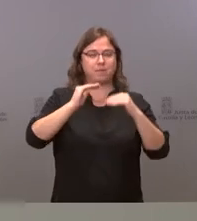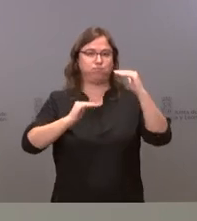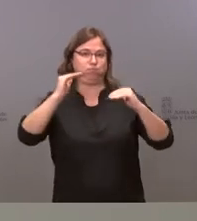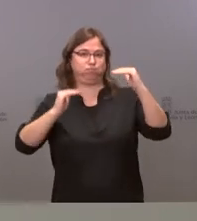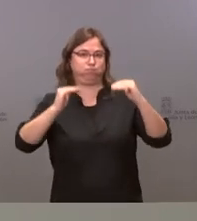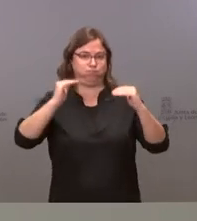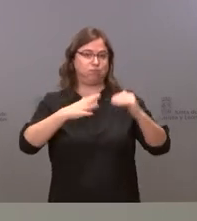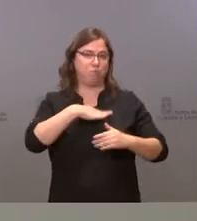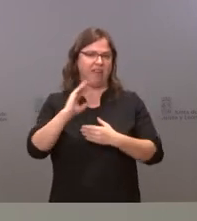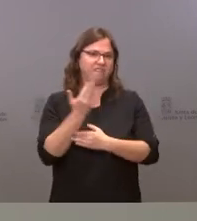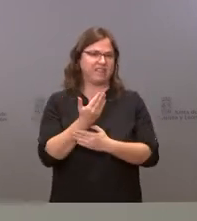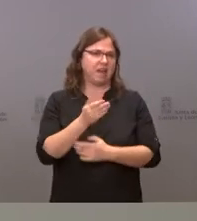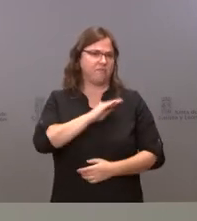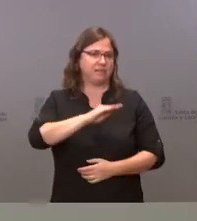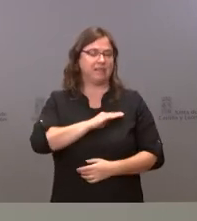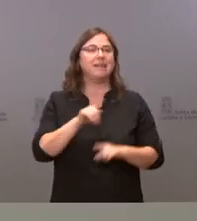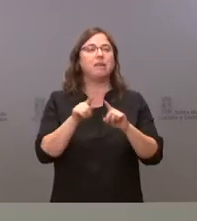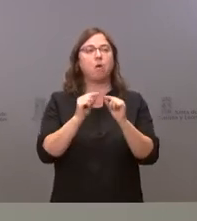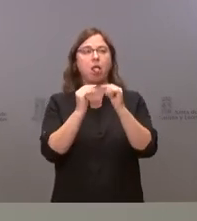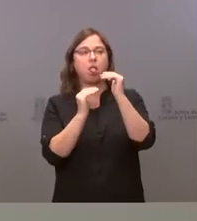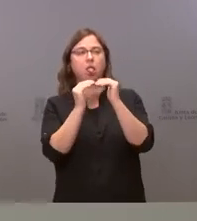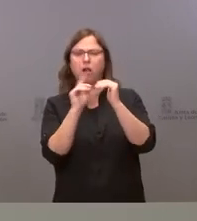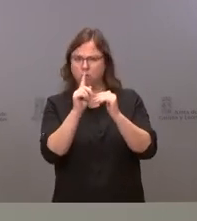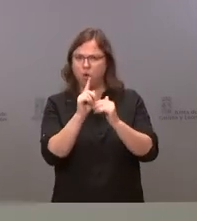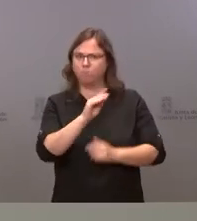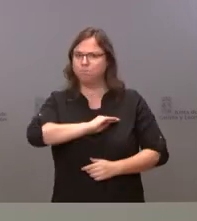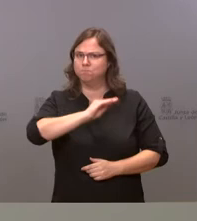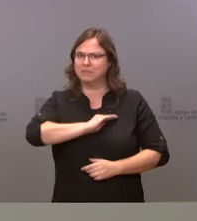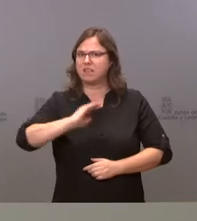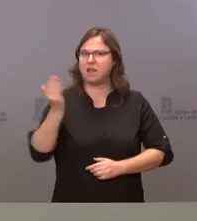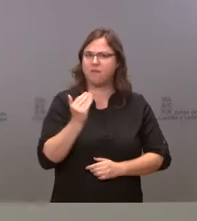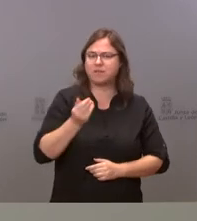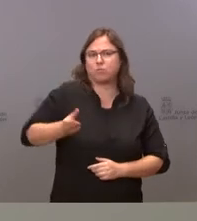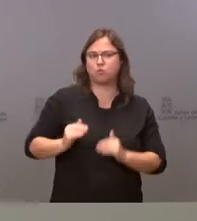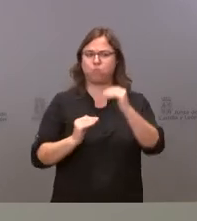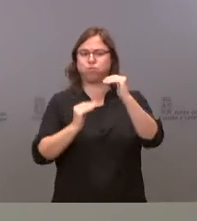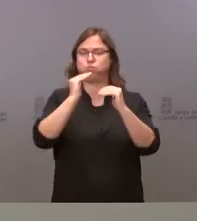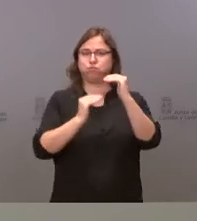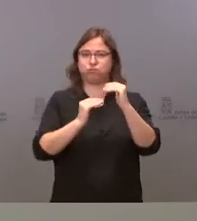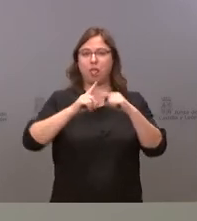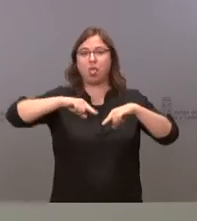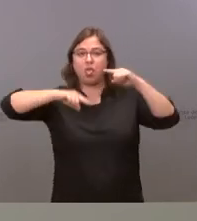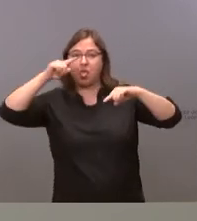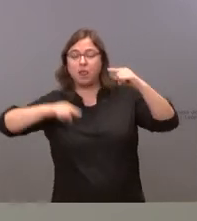y no estamos hablando de un margen apenas de unas pocas décimas sino de bastante más lo cual también condiciona